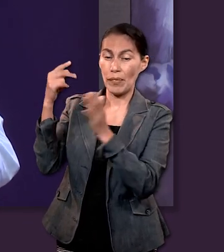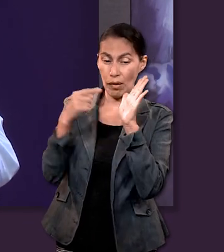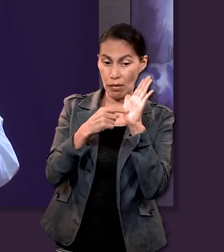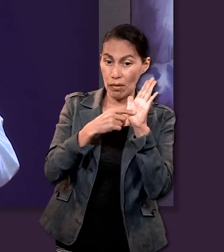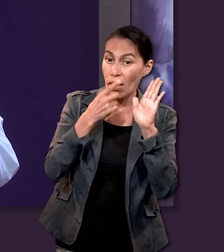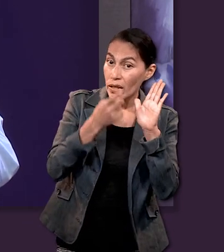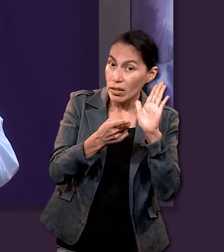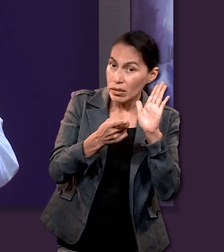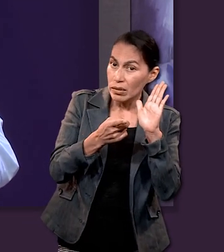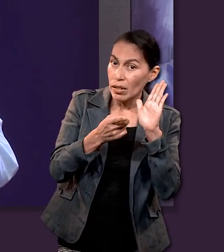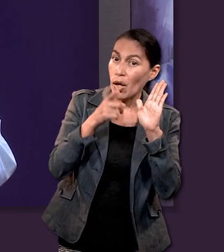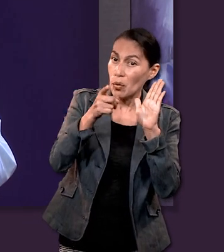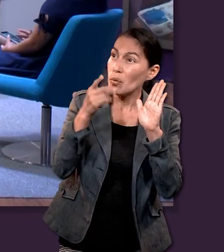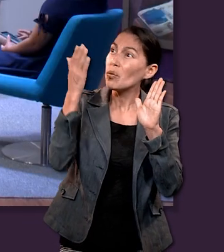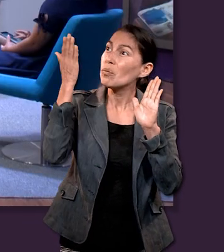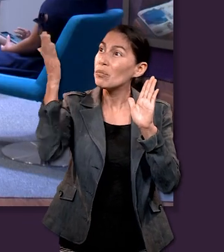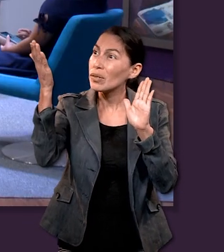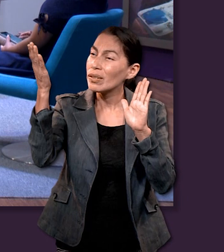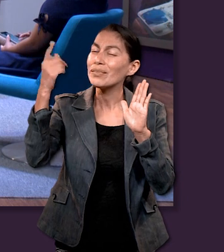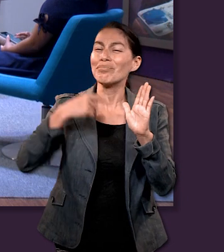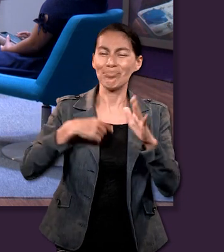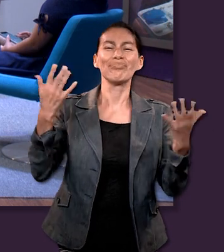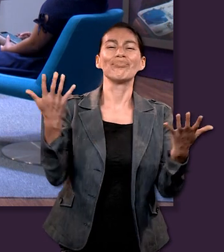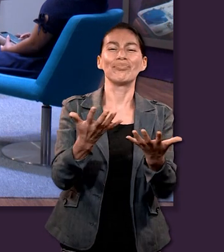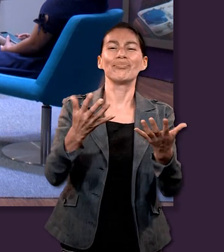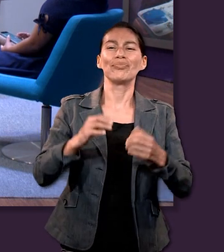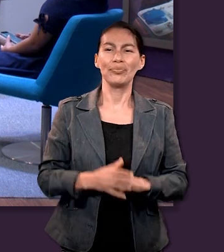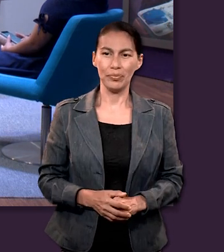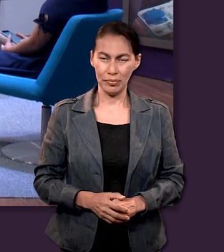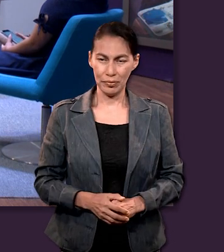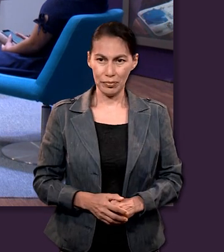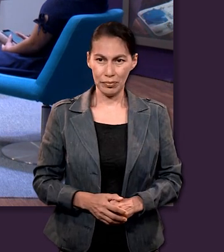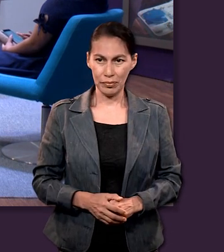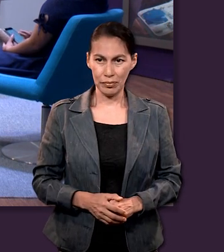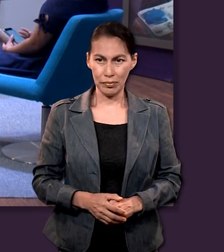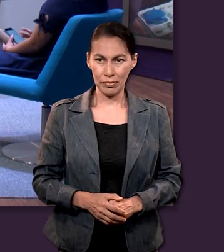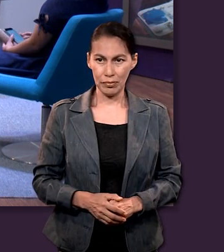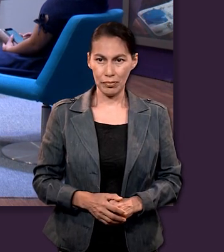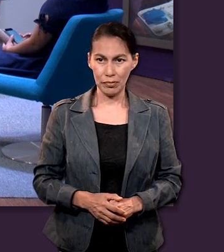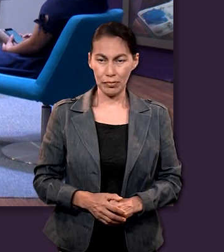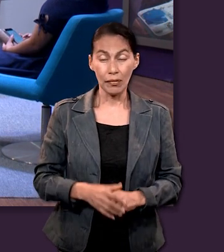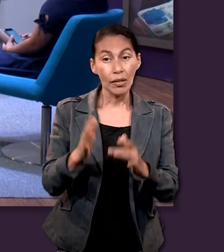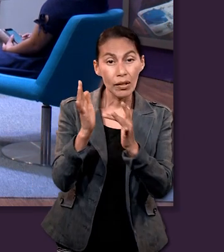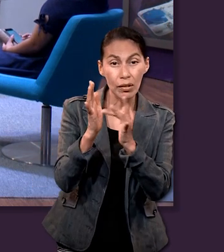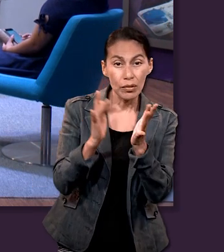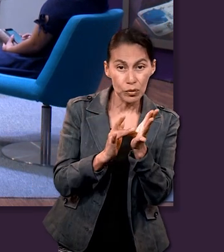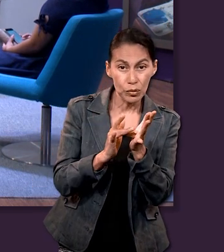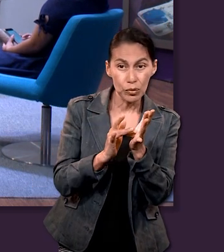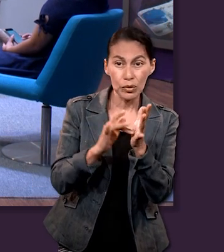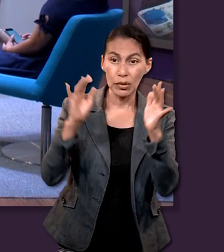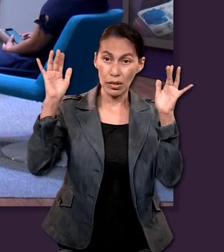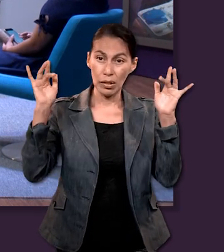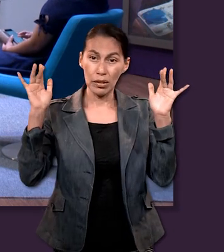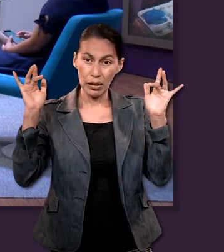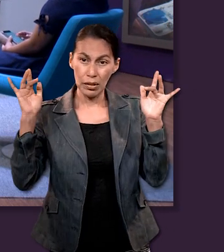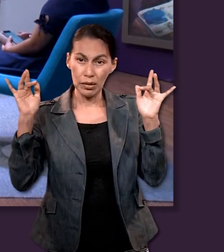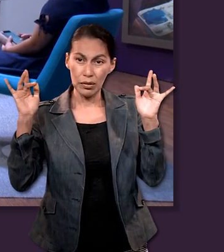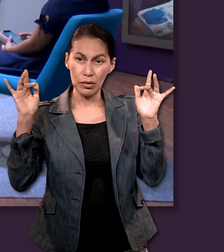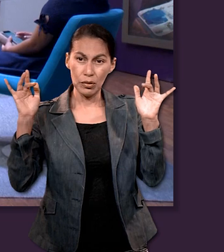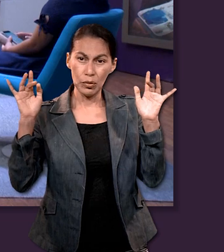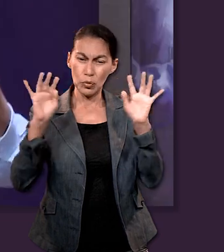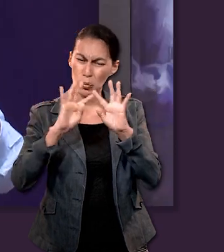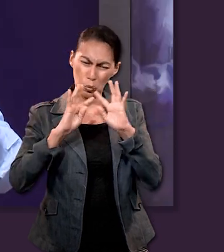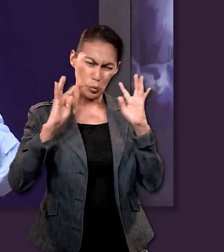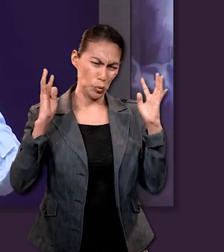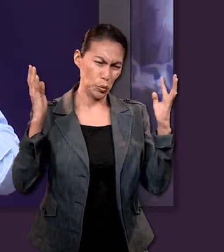dice el texto, Si algo pides en mi nombre, yo lo haré. Como que Jesús y